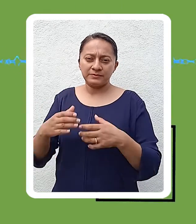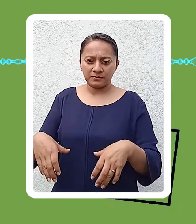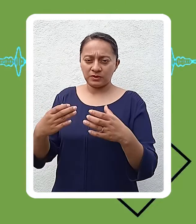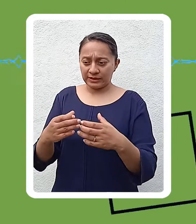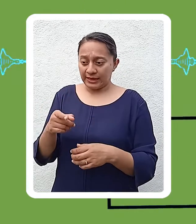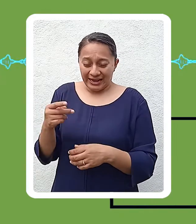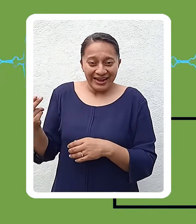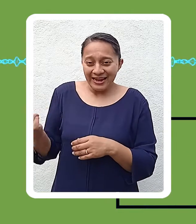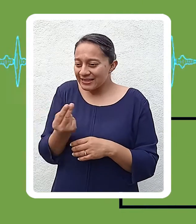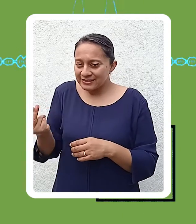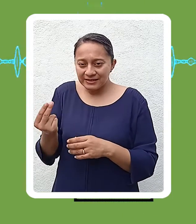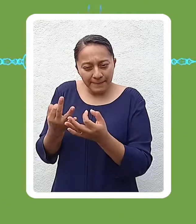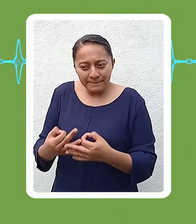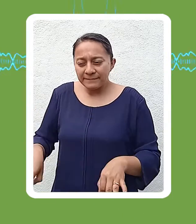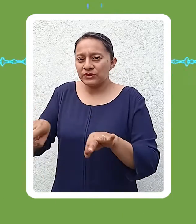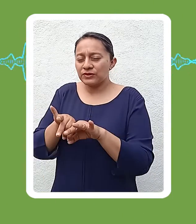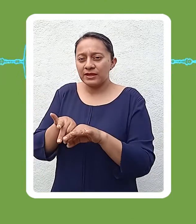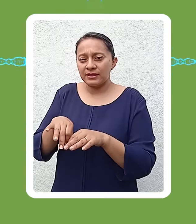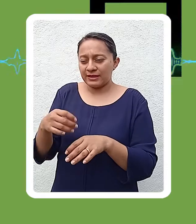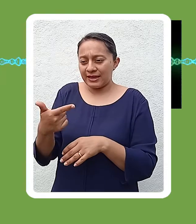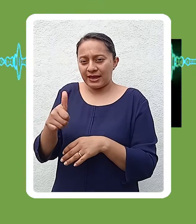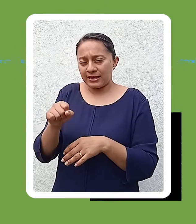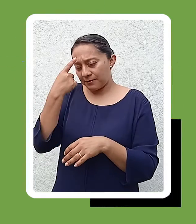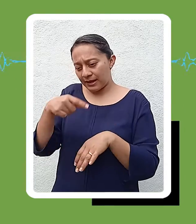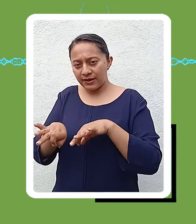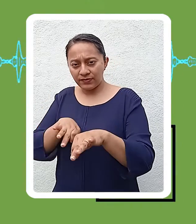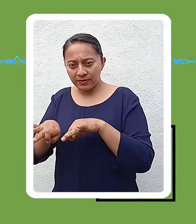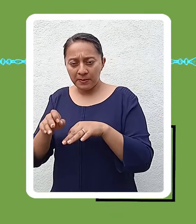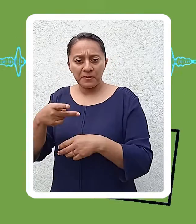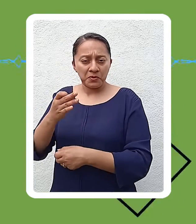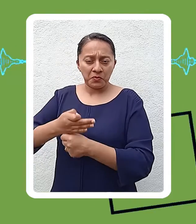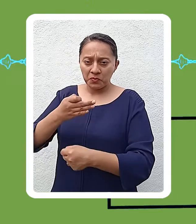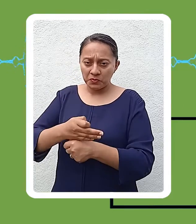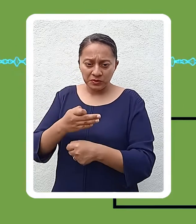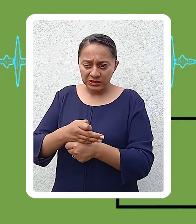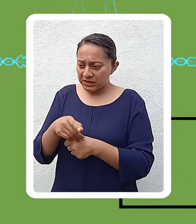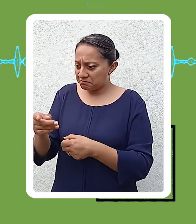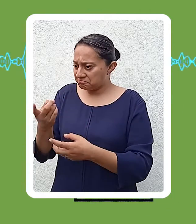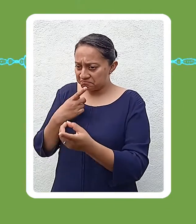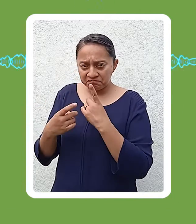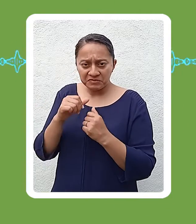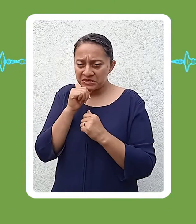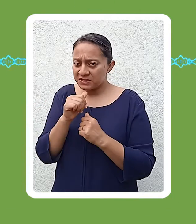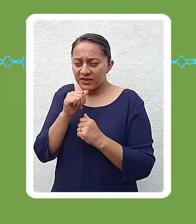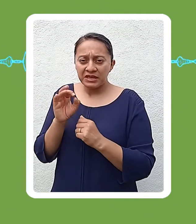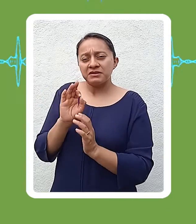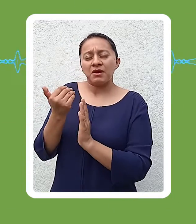momento no tenemos reporte alguno de escasez o ausencia del servicio y en materia, al menos por